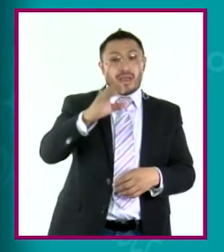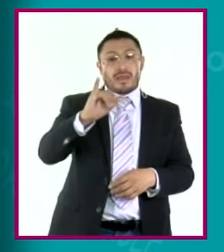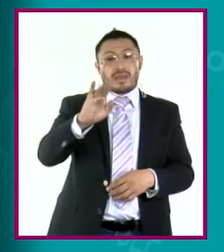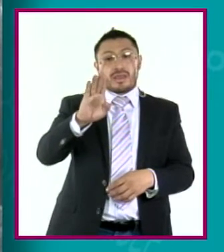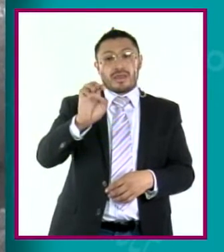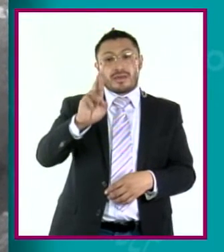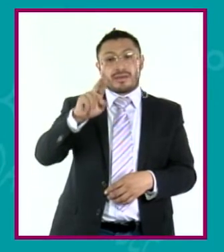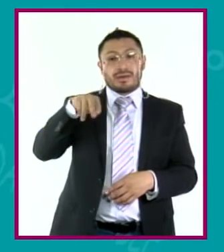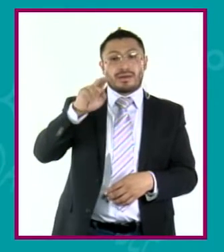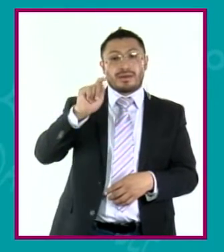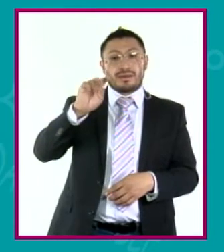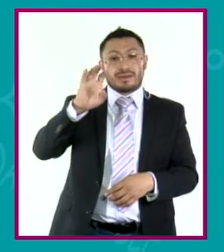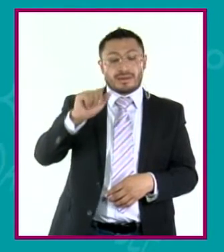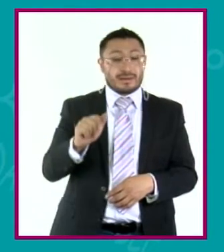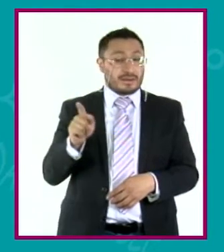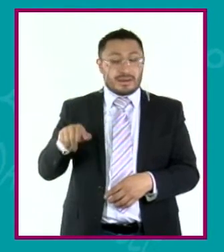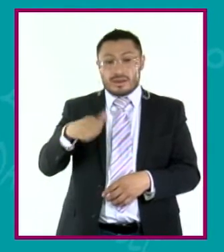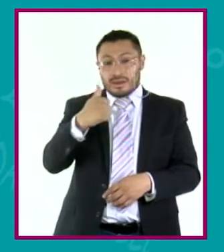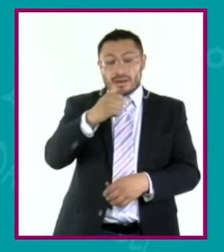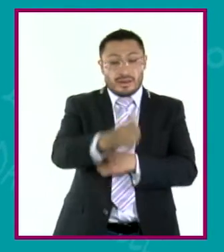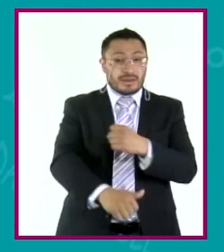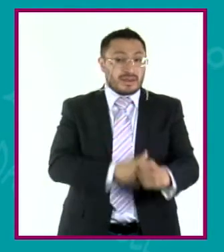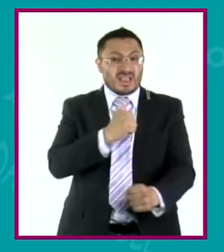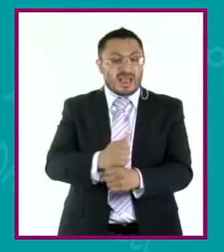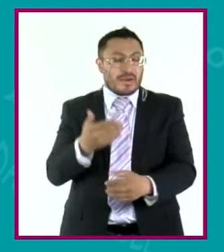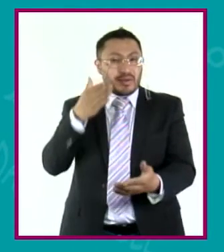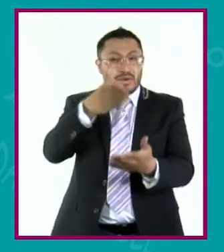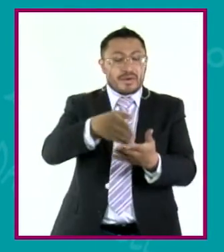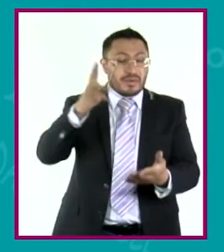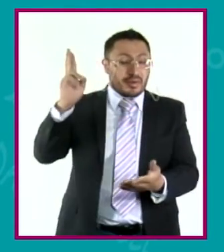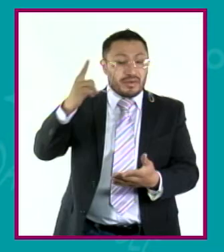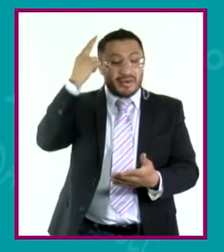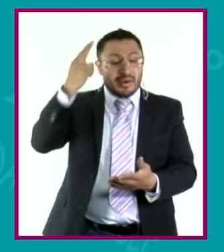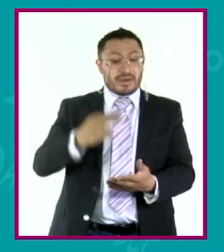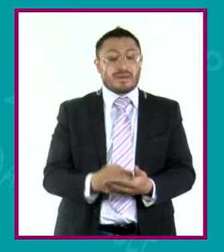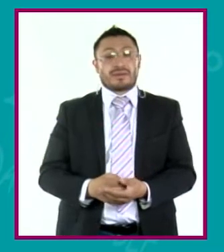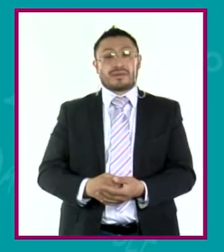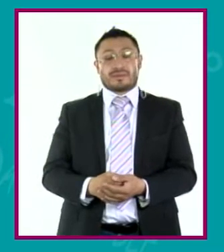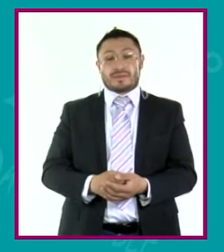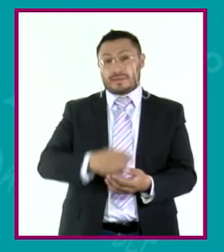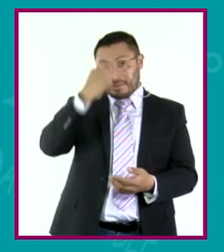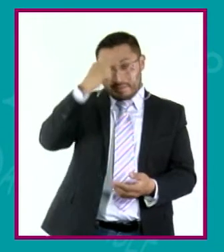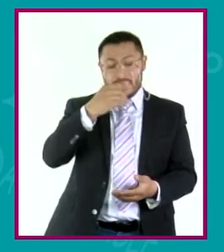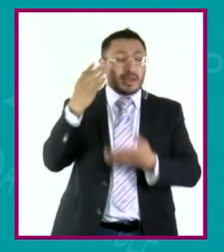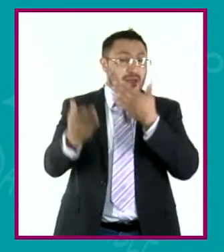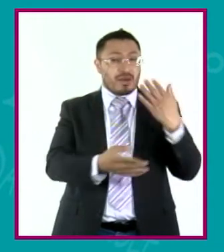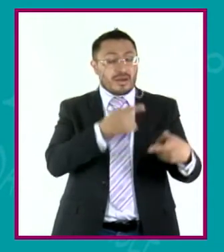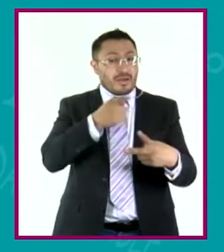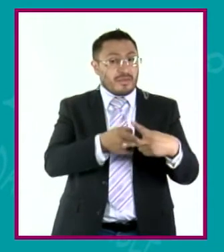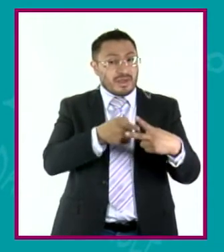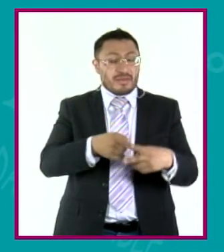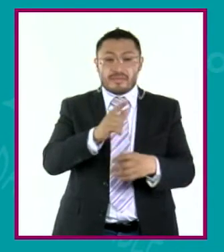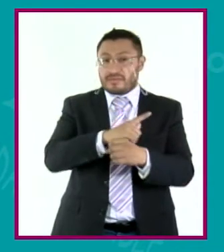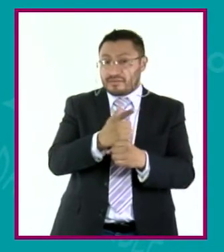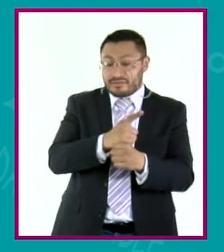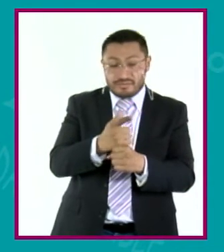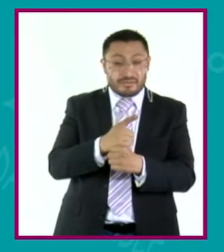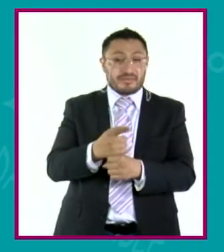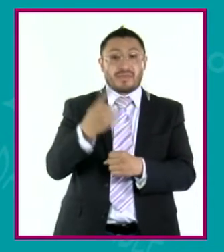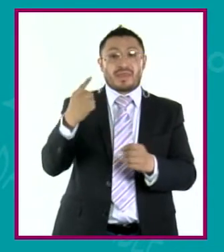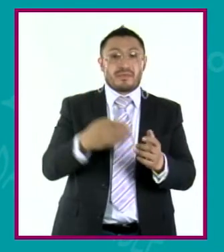A la edad de 11 años ingresó en la universidad Tufts para estudiar matemáticas de la que se licenció en